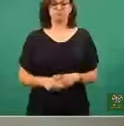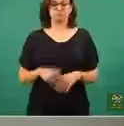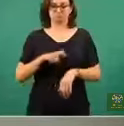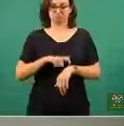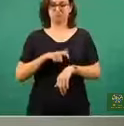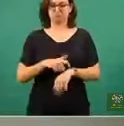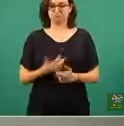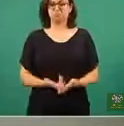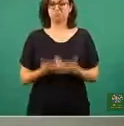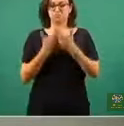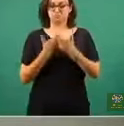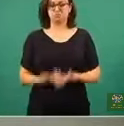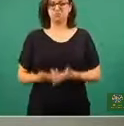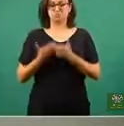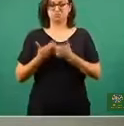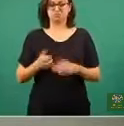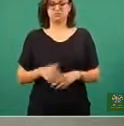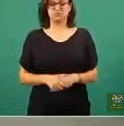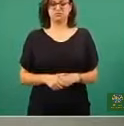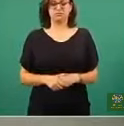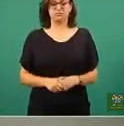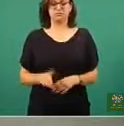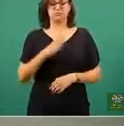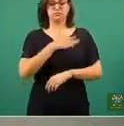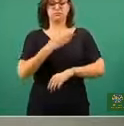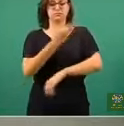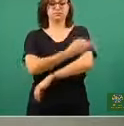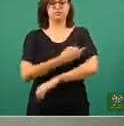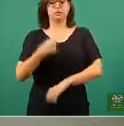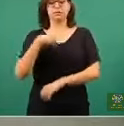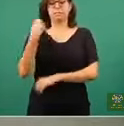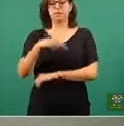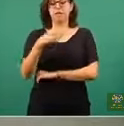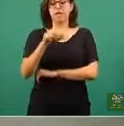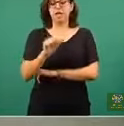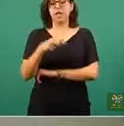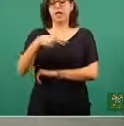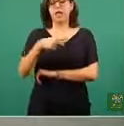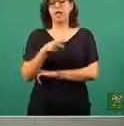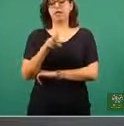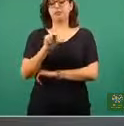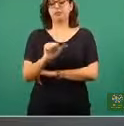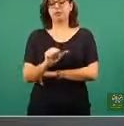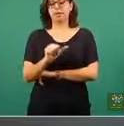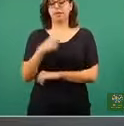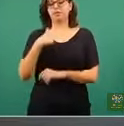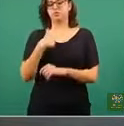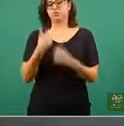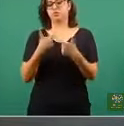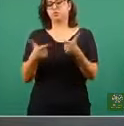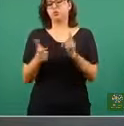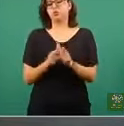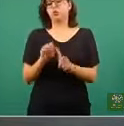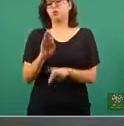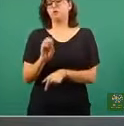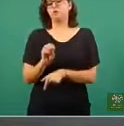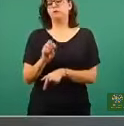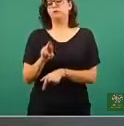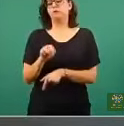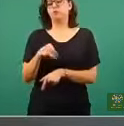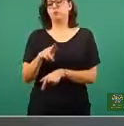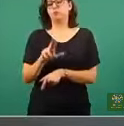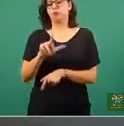Tiempo para todas y todos. Buenas tardes, Andrea Meras de Grupo Fórmula. Varias preguntas. La primera era